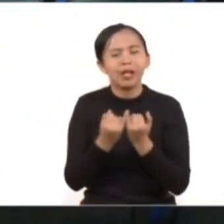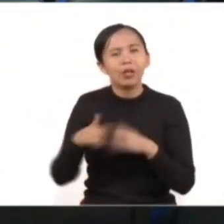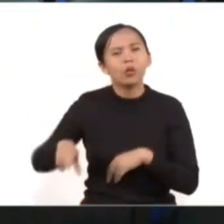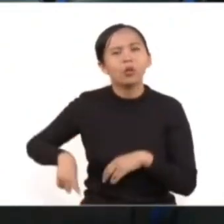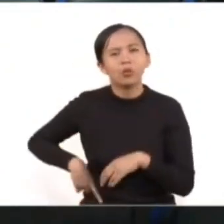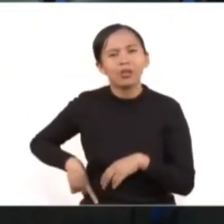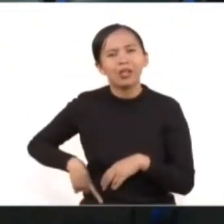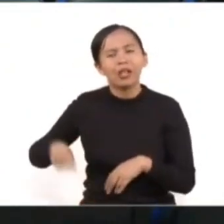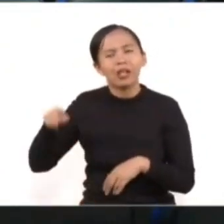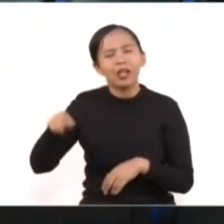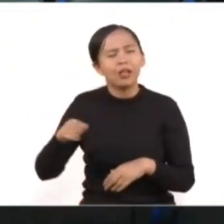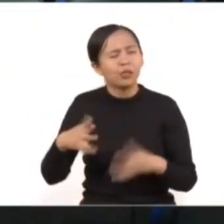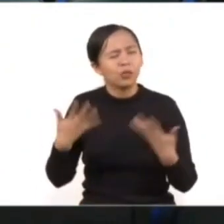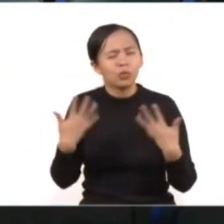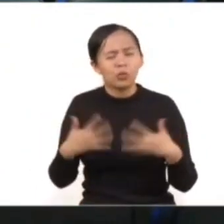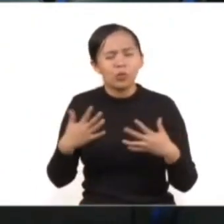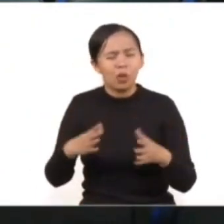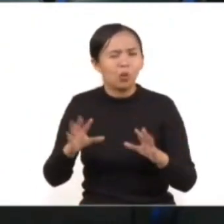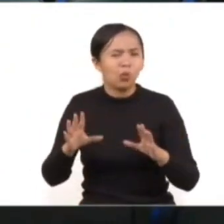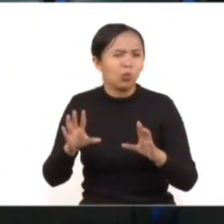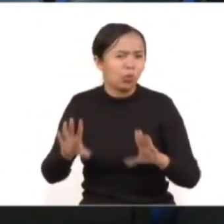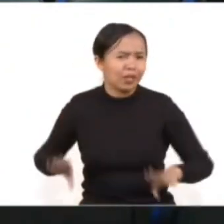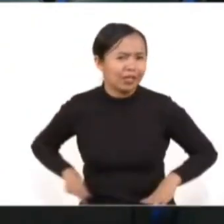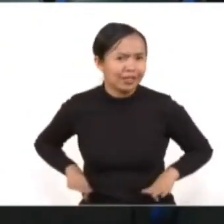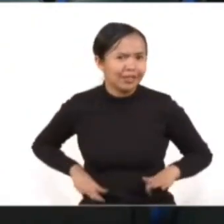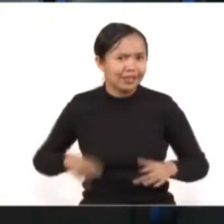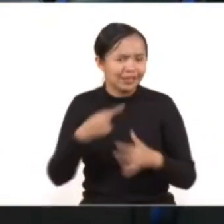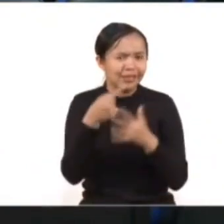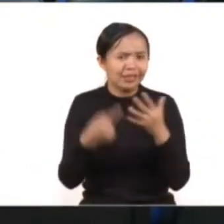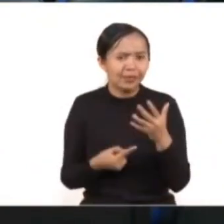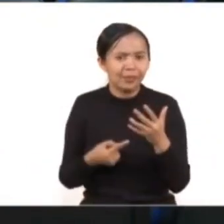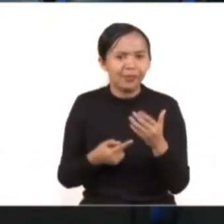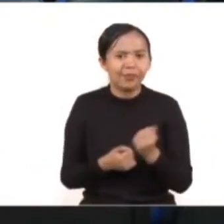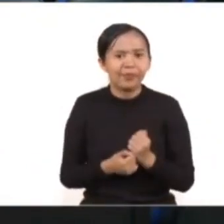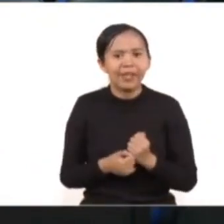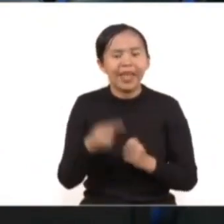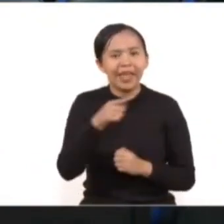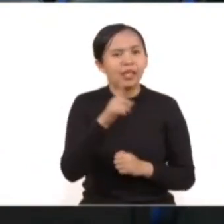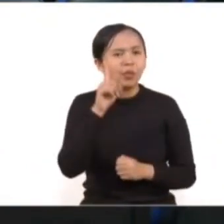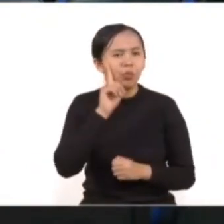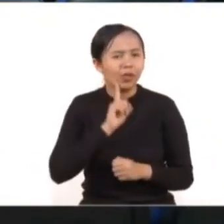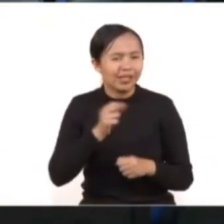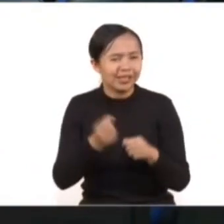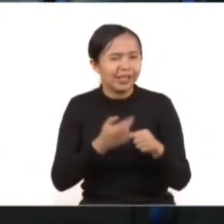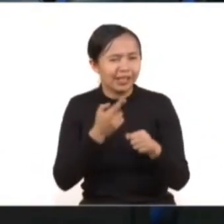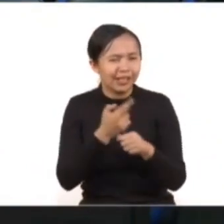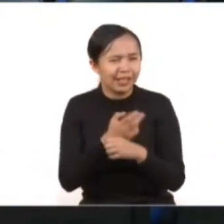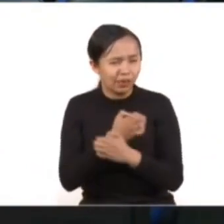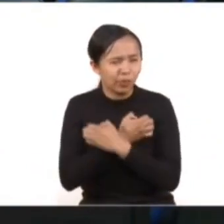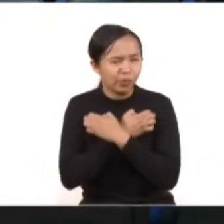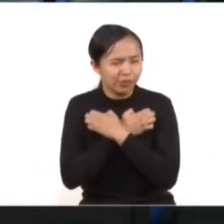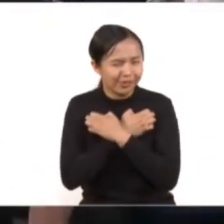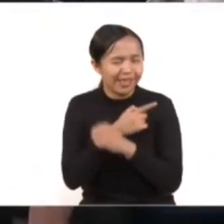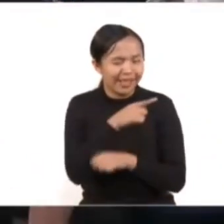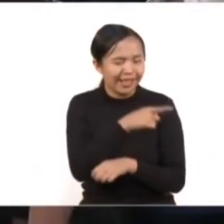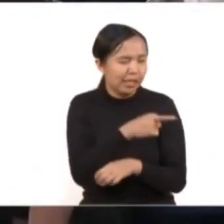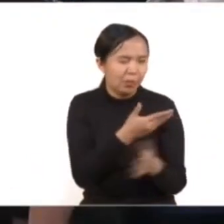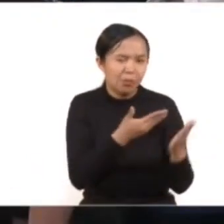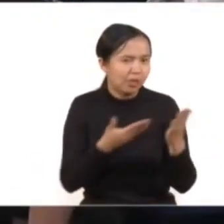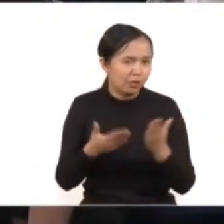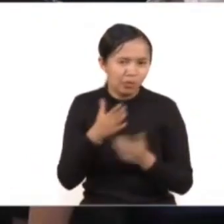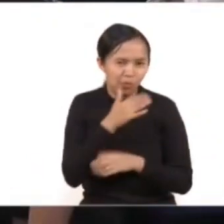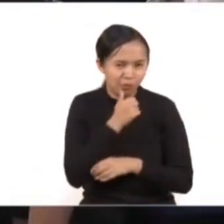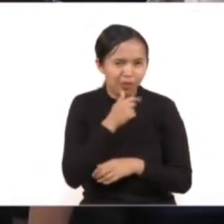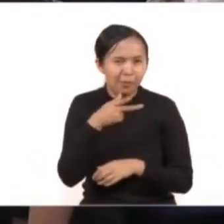al gobierno del humanismo. La maestra Leticia Ramírez Amaya, secretaria de Educación, quien les manda un cordial saludo,